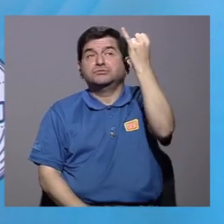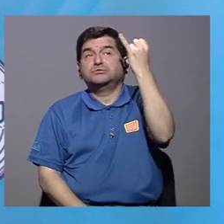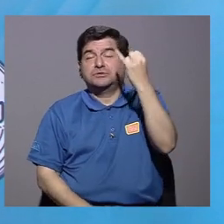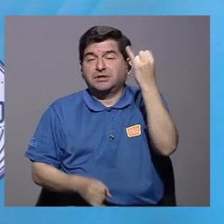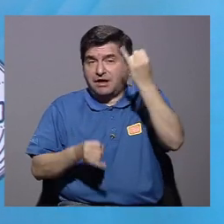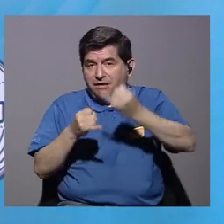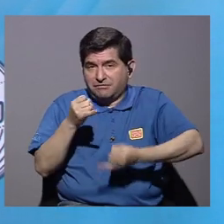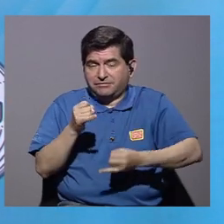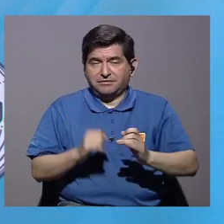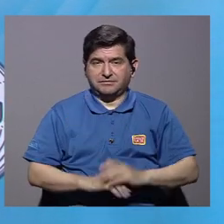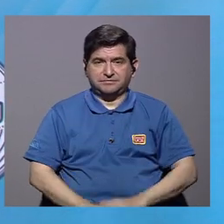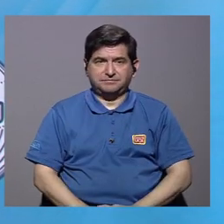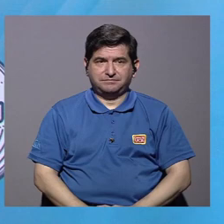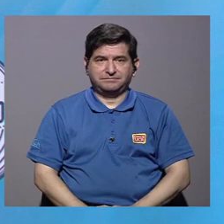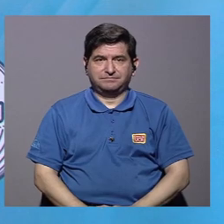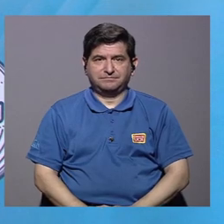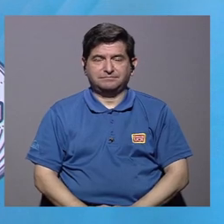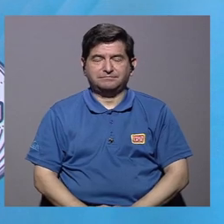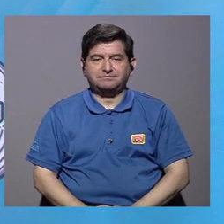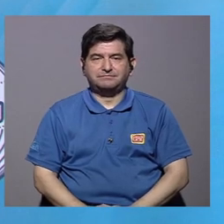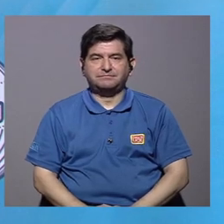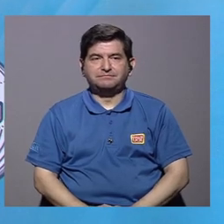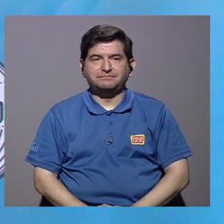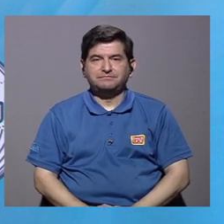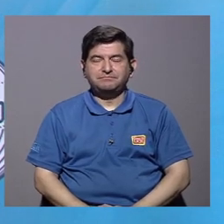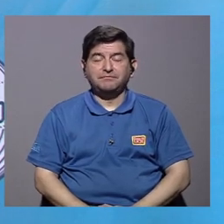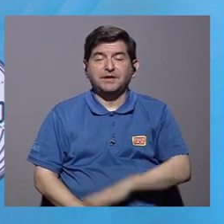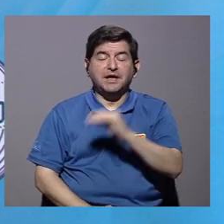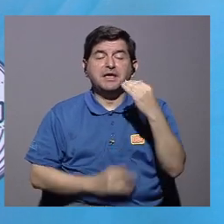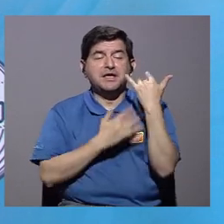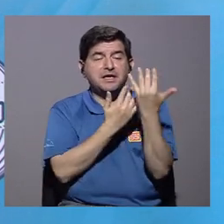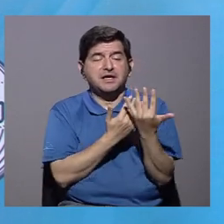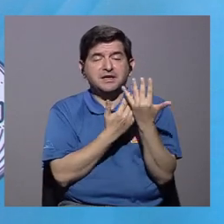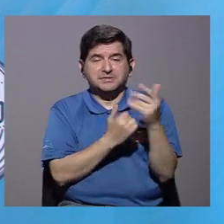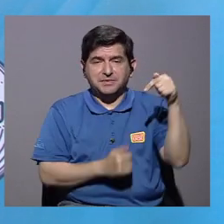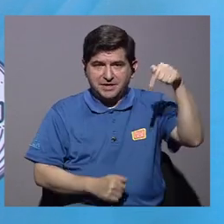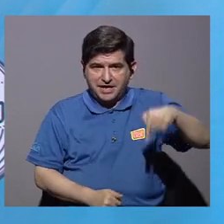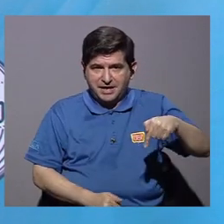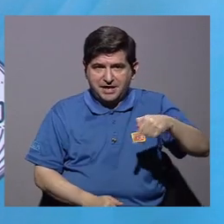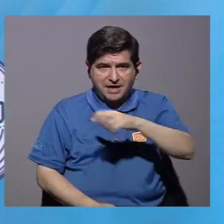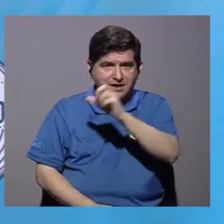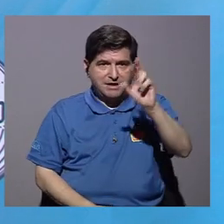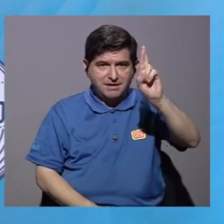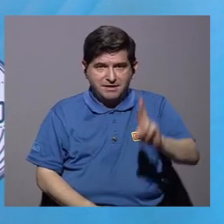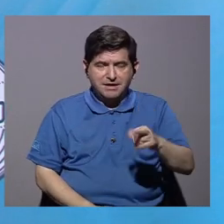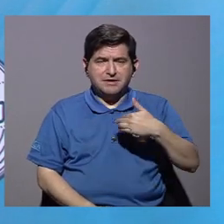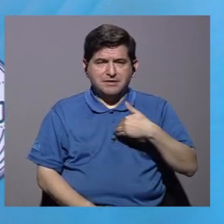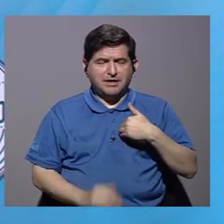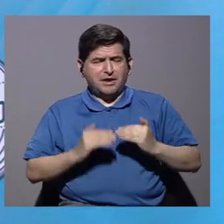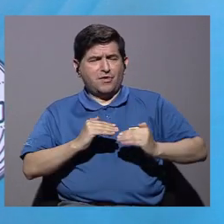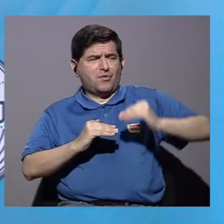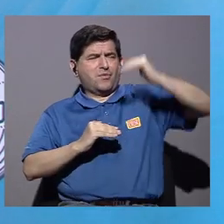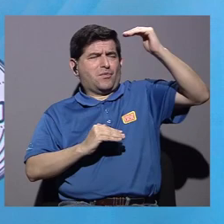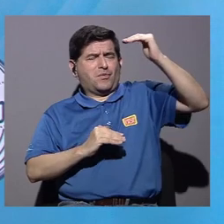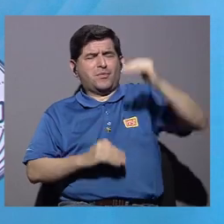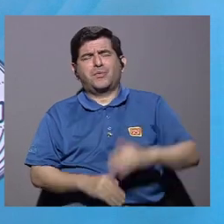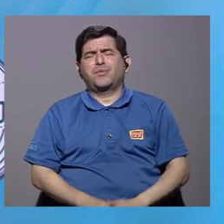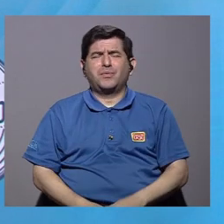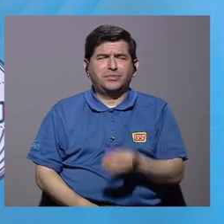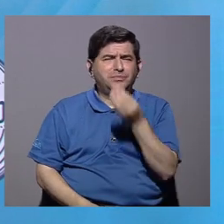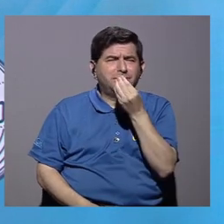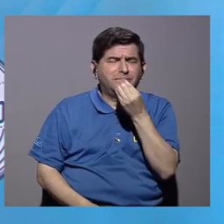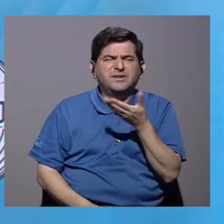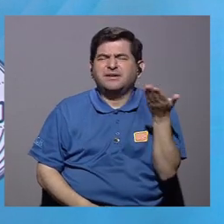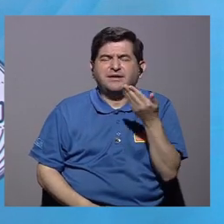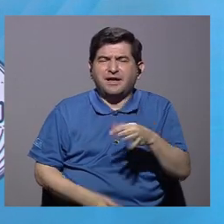eso es lo que nosotros concluimos con esto. Y como se esperaba, aquí en Costa Rica tenemos